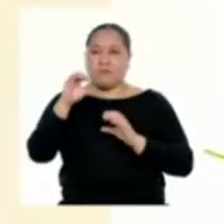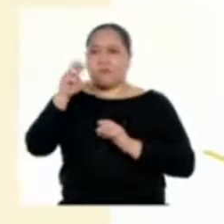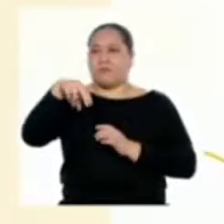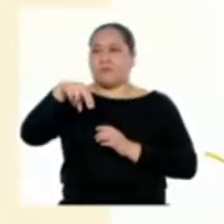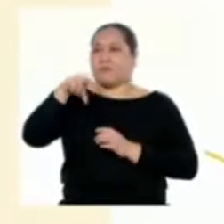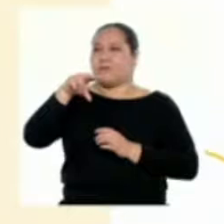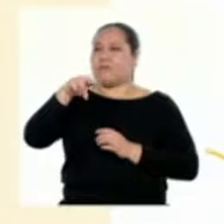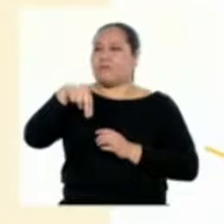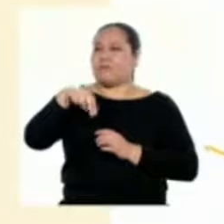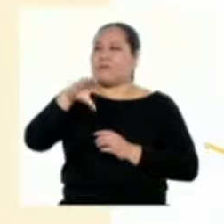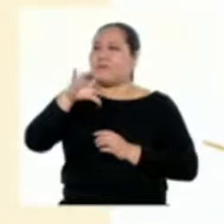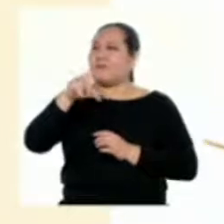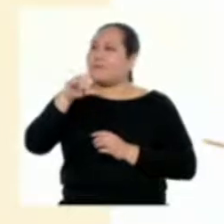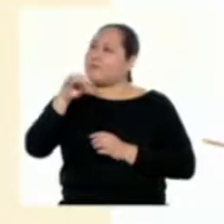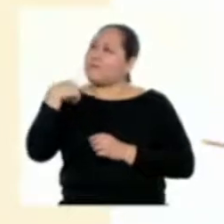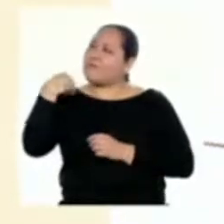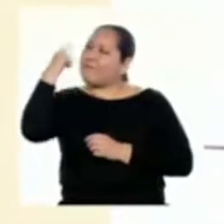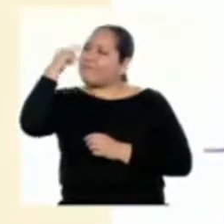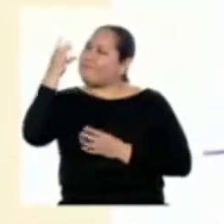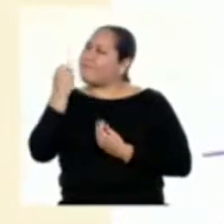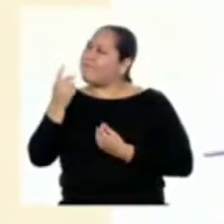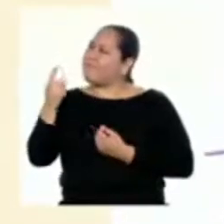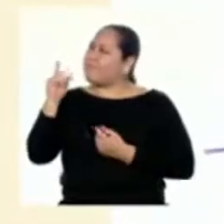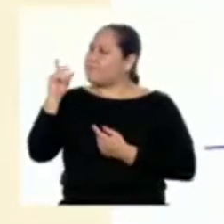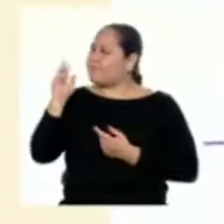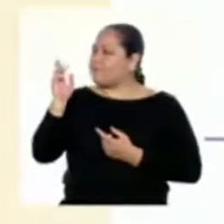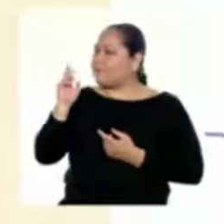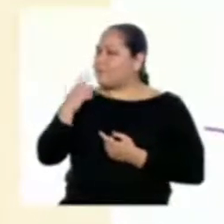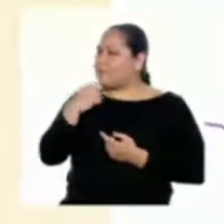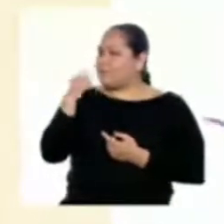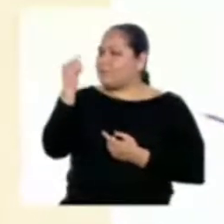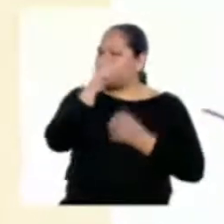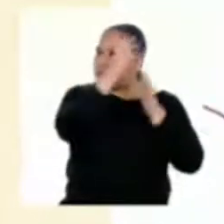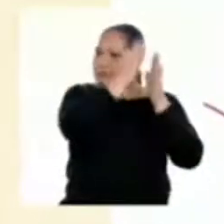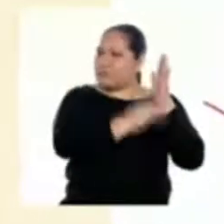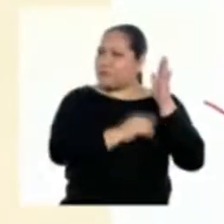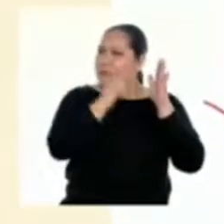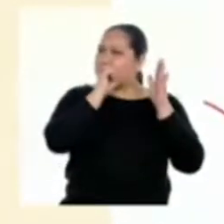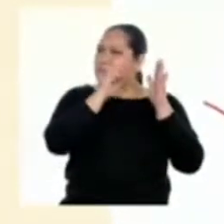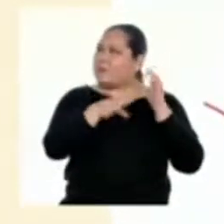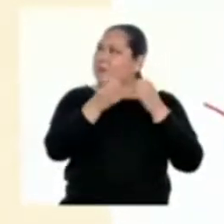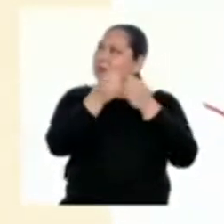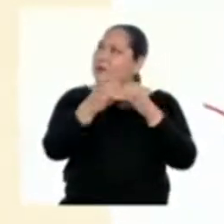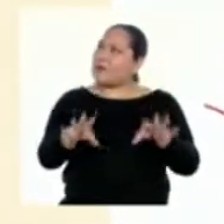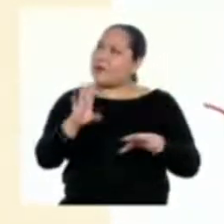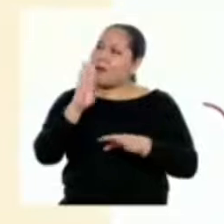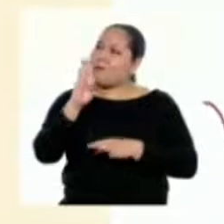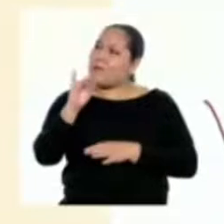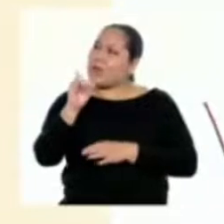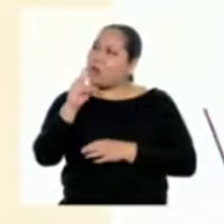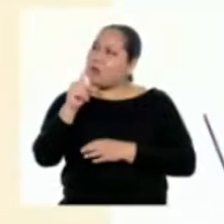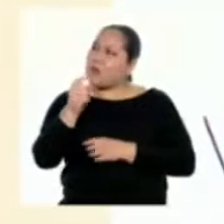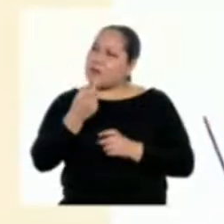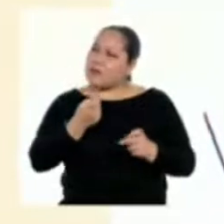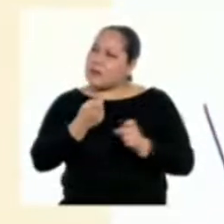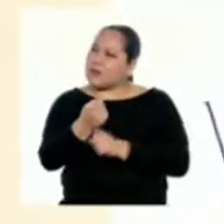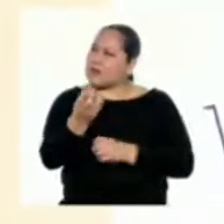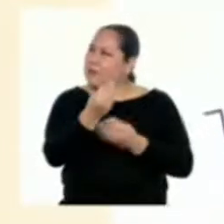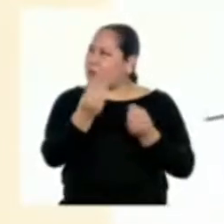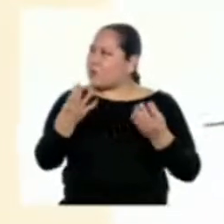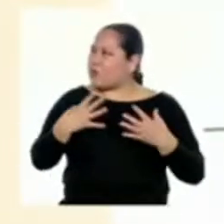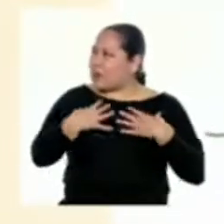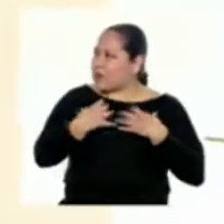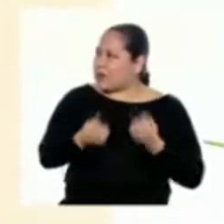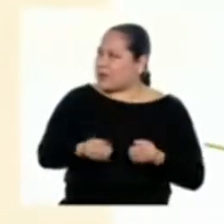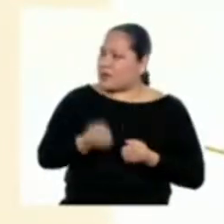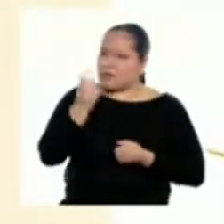mucho desde el último programa en este texto dicen que la pérdida de la biodiversidad tiene grandes impactos en la salud con la